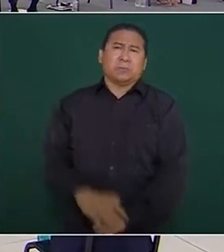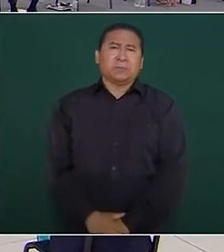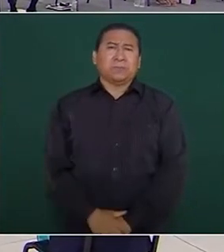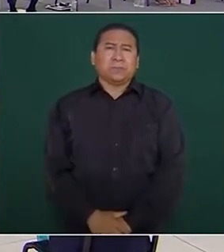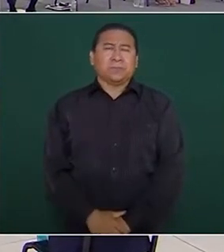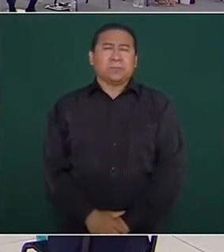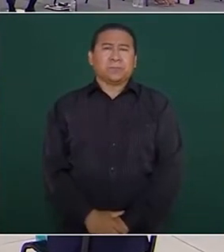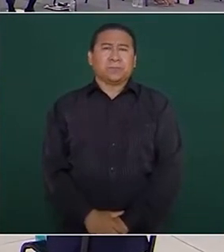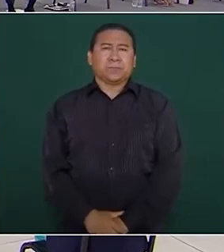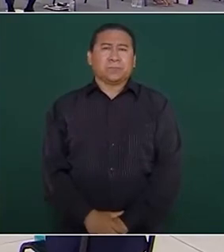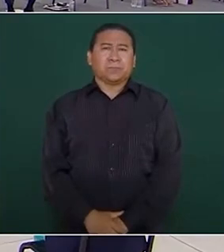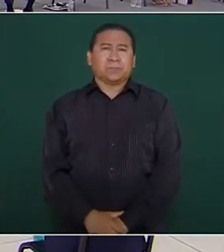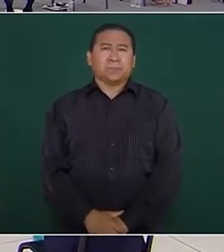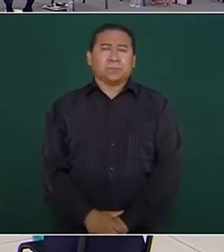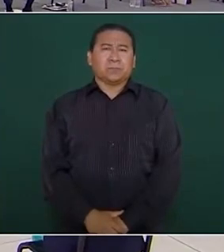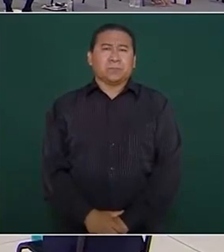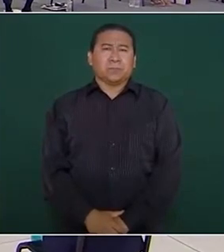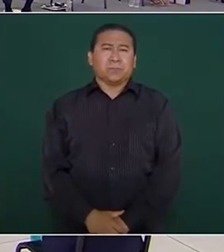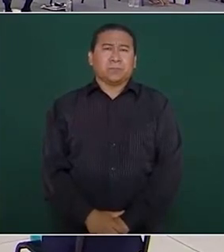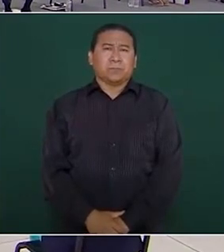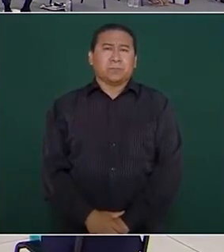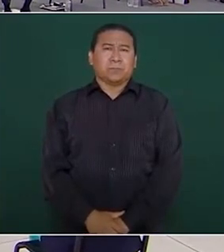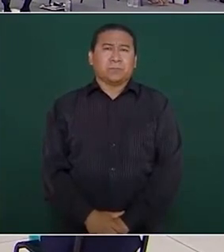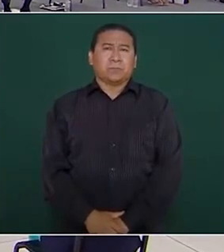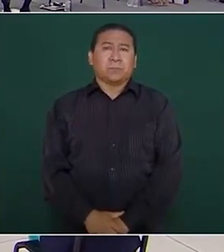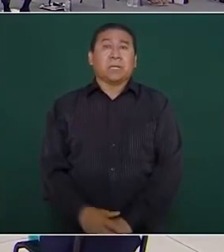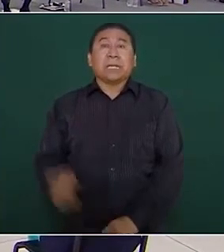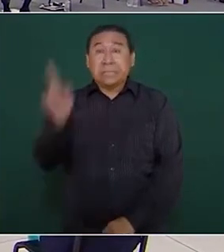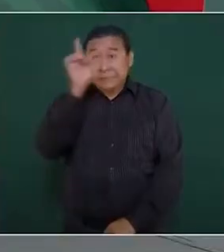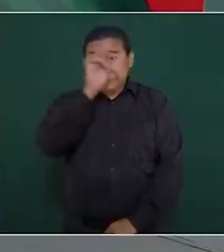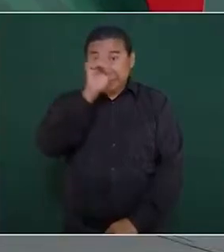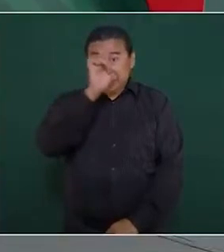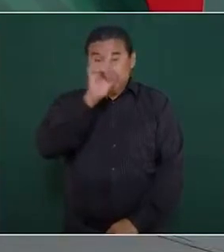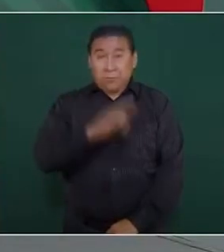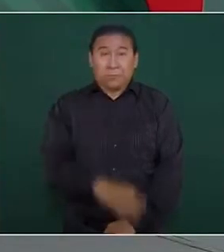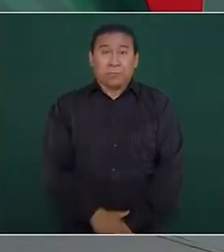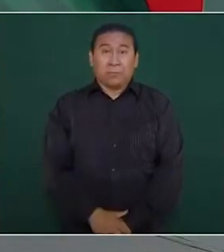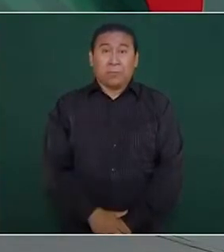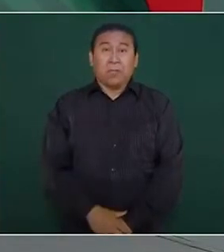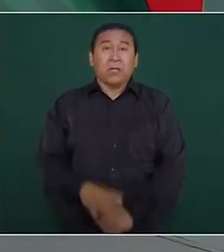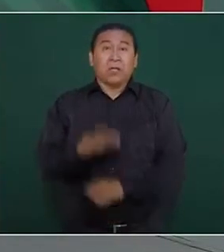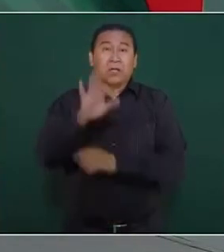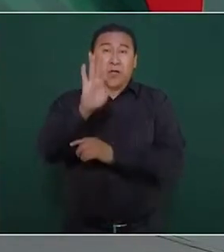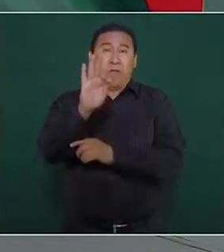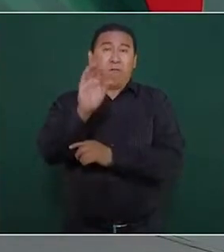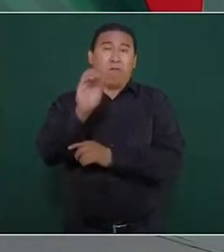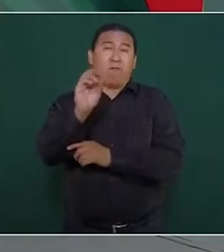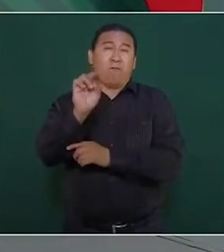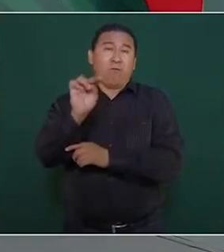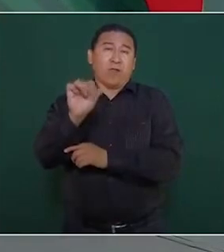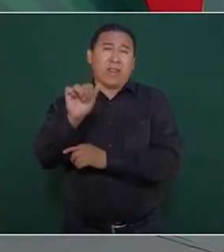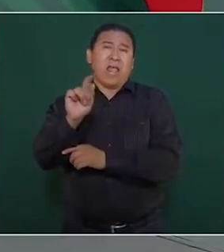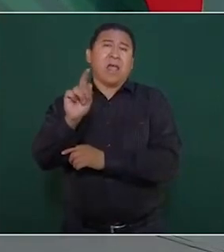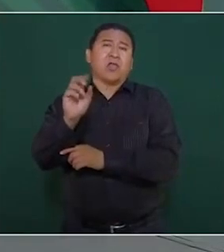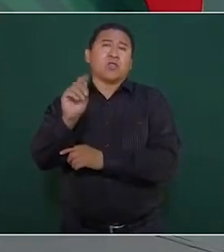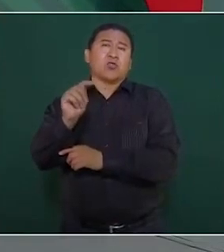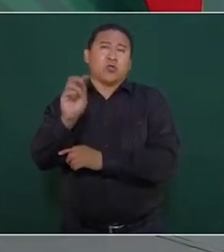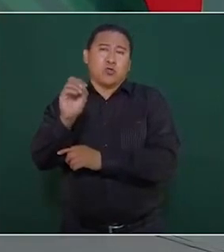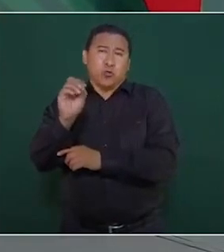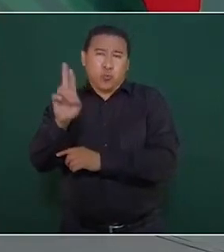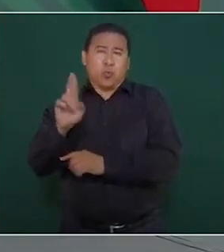Pero les recomendé a los de Fonatur que mejor